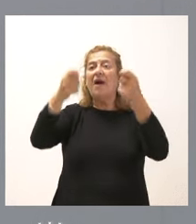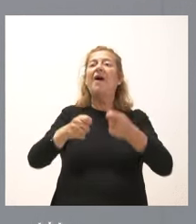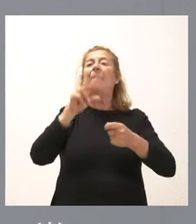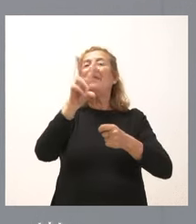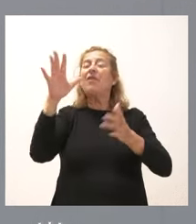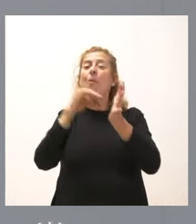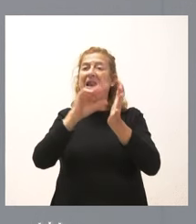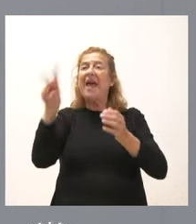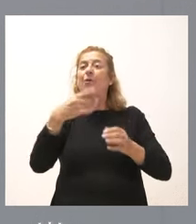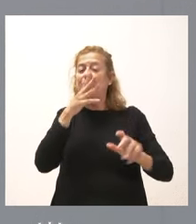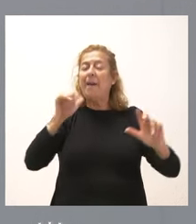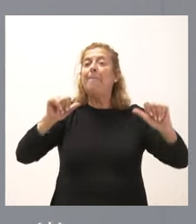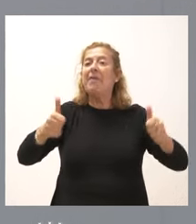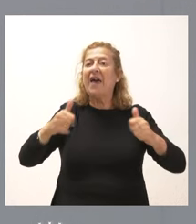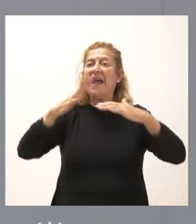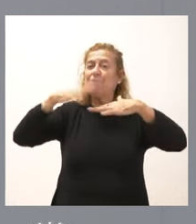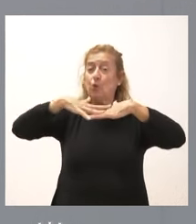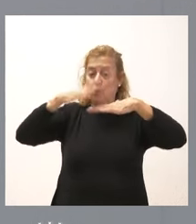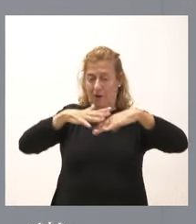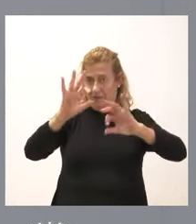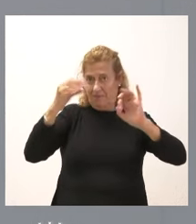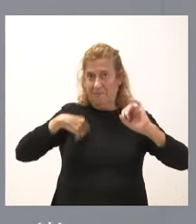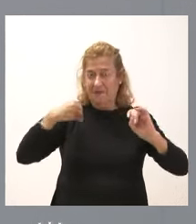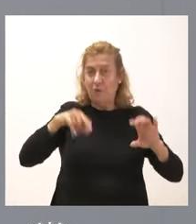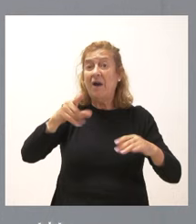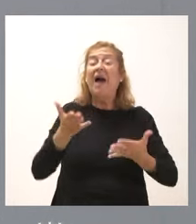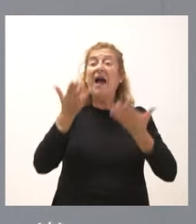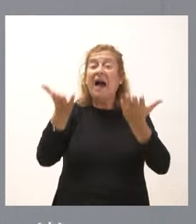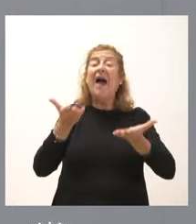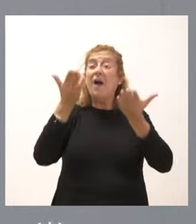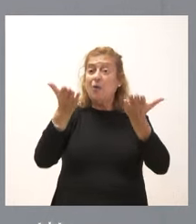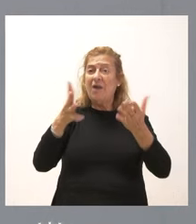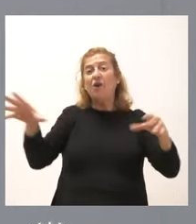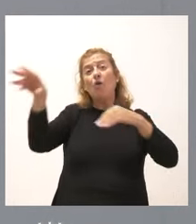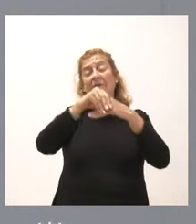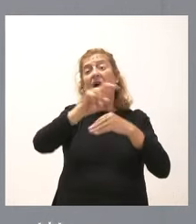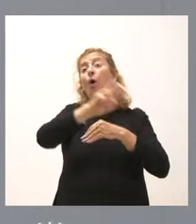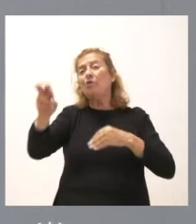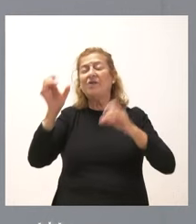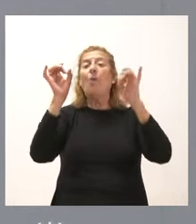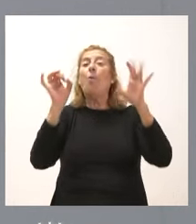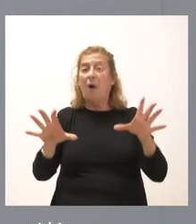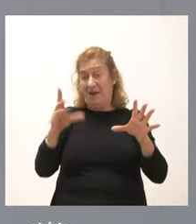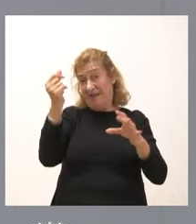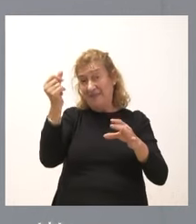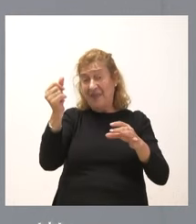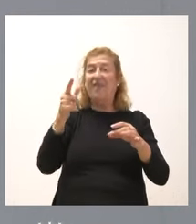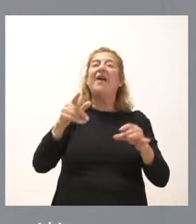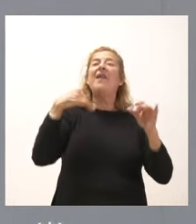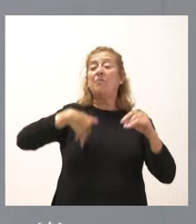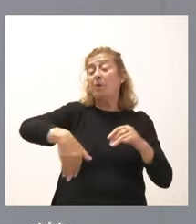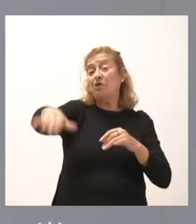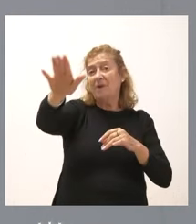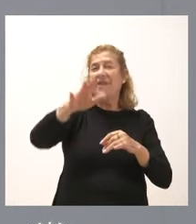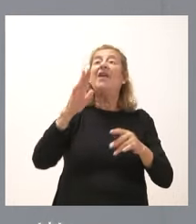comenzar la estructura correspondiente. Estas ayudas se verán complementadas con otras de igual cuantía que van a recibir próximamente